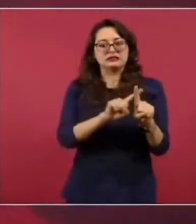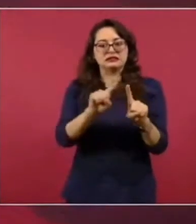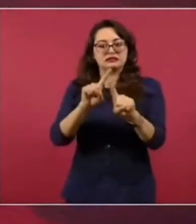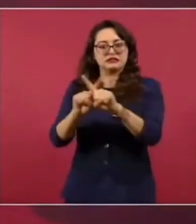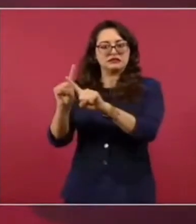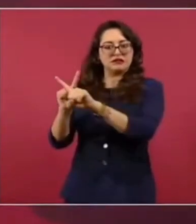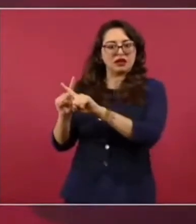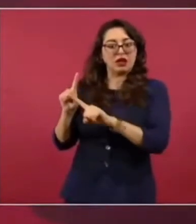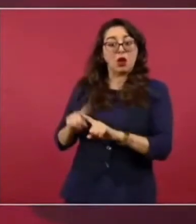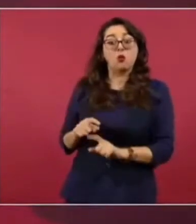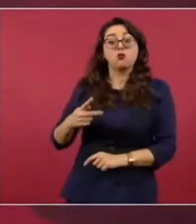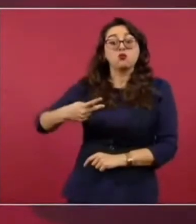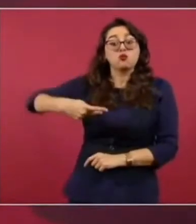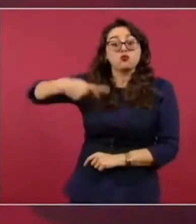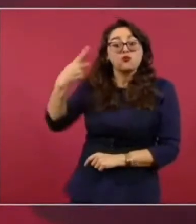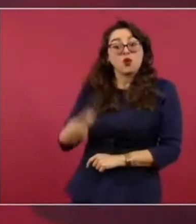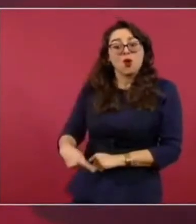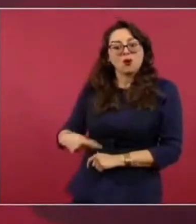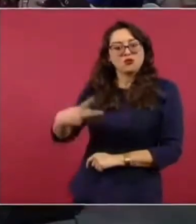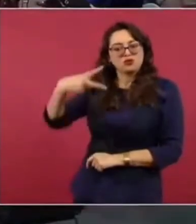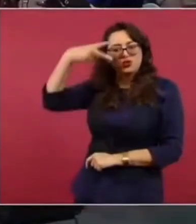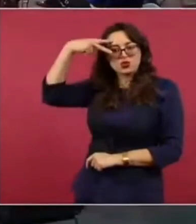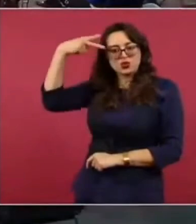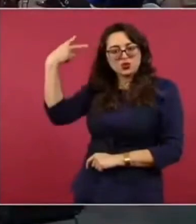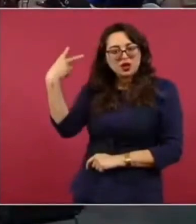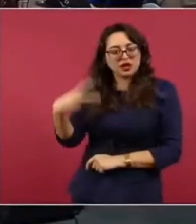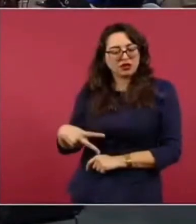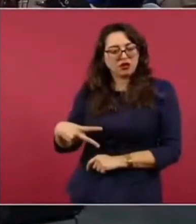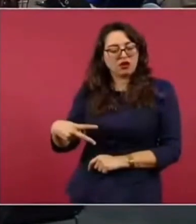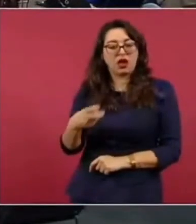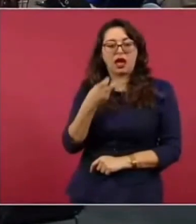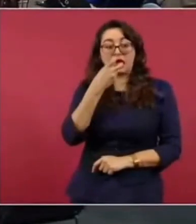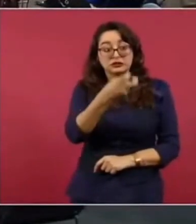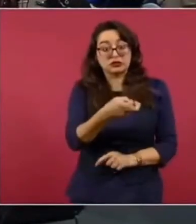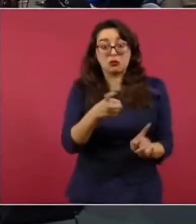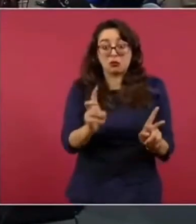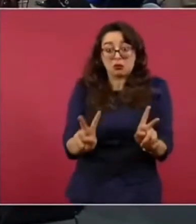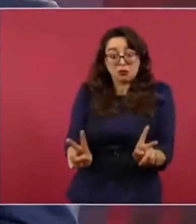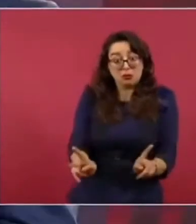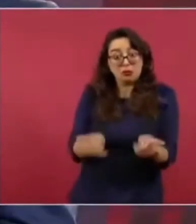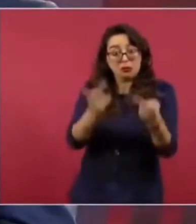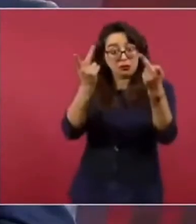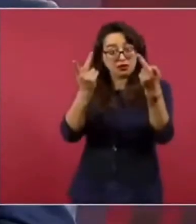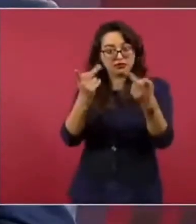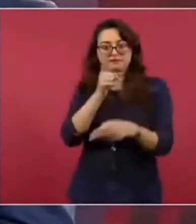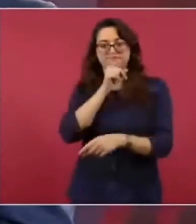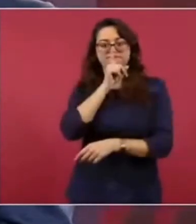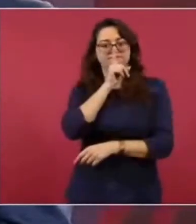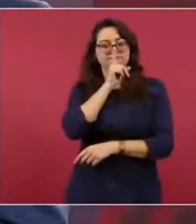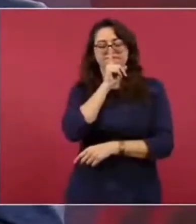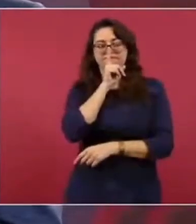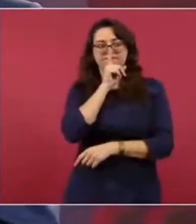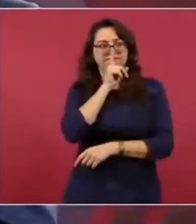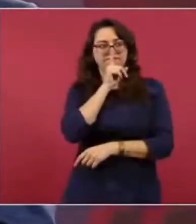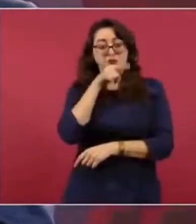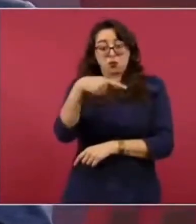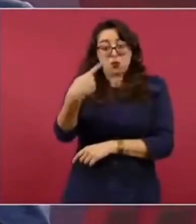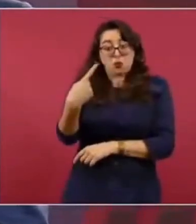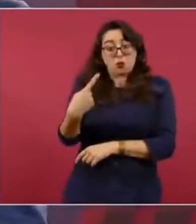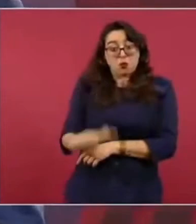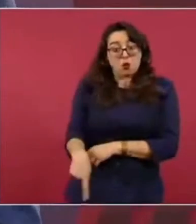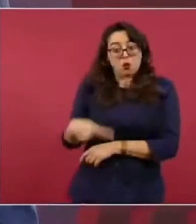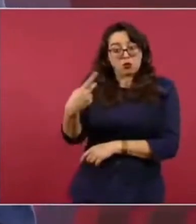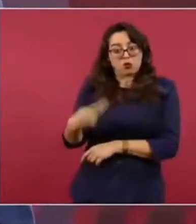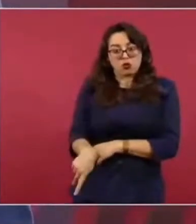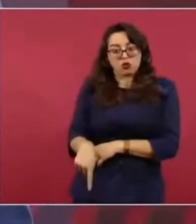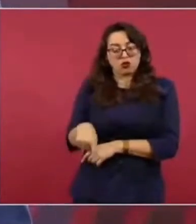haciendas. Y todo eso tiene que quedar en la nación. No se